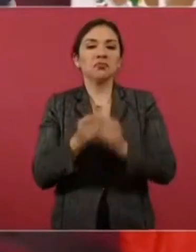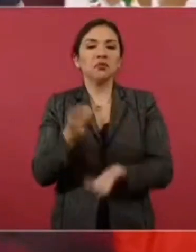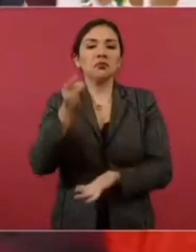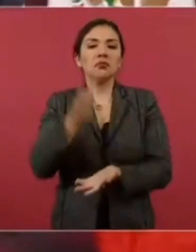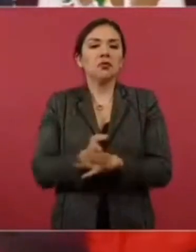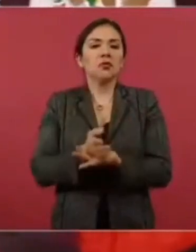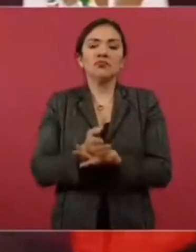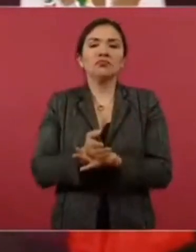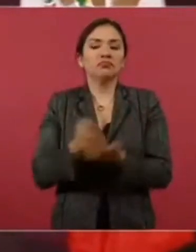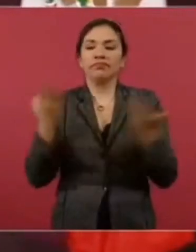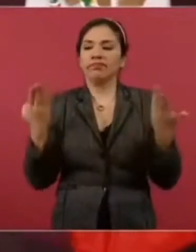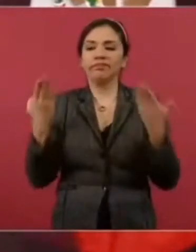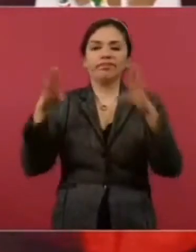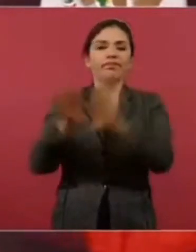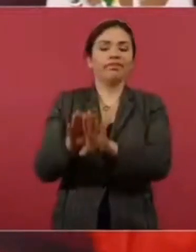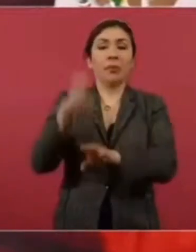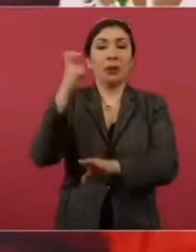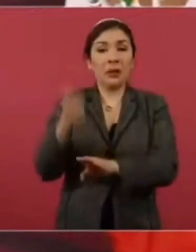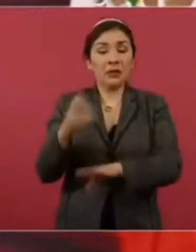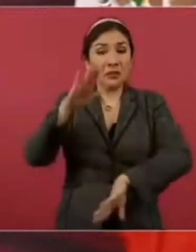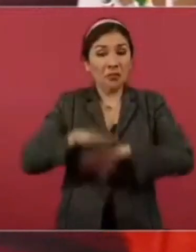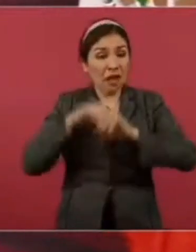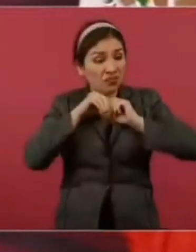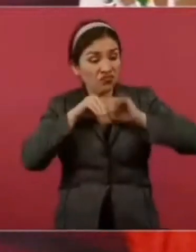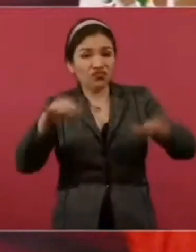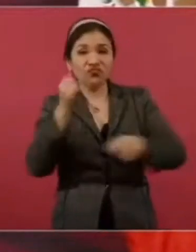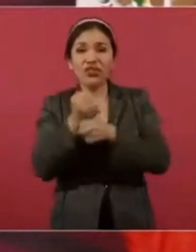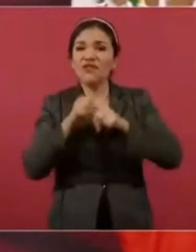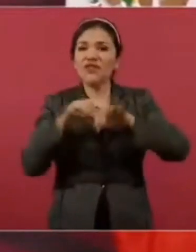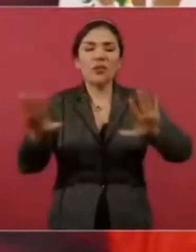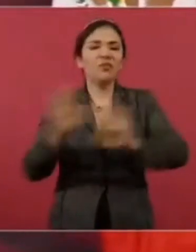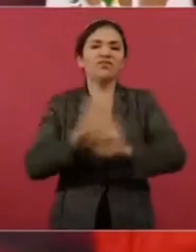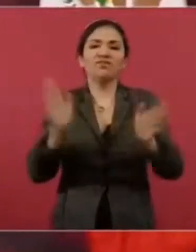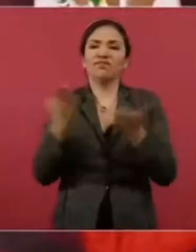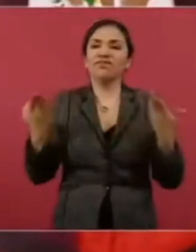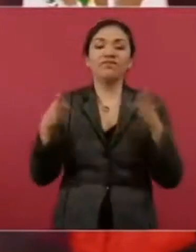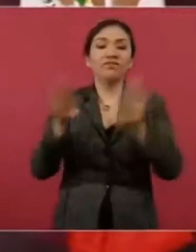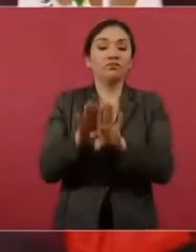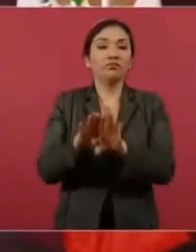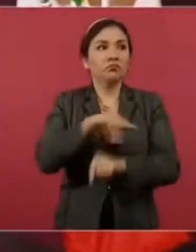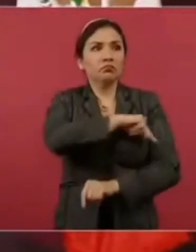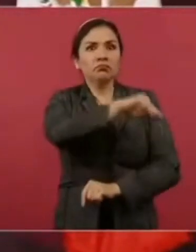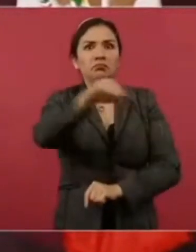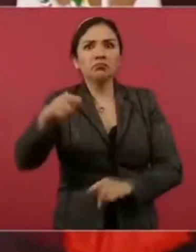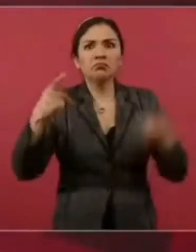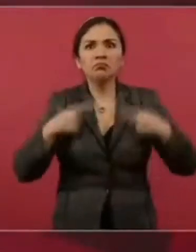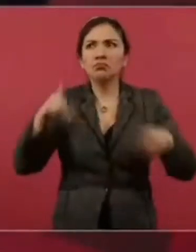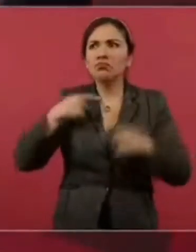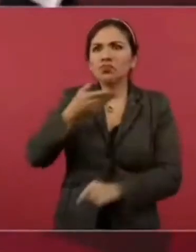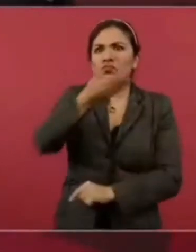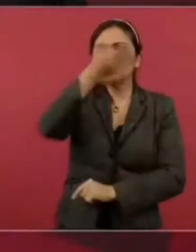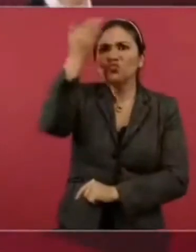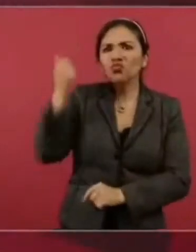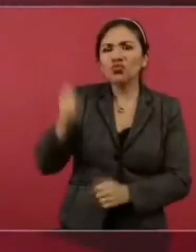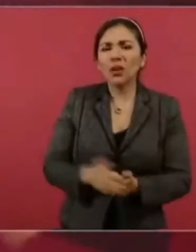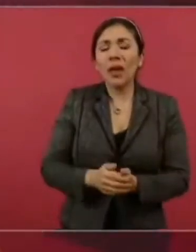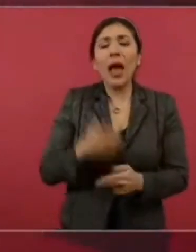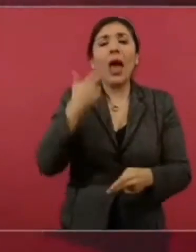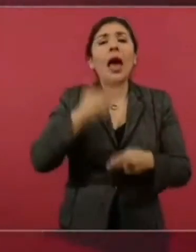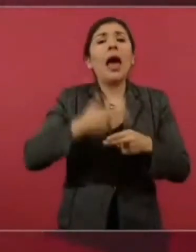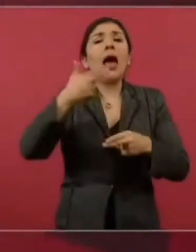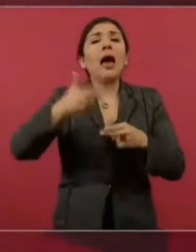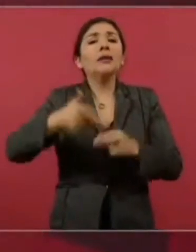cerró el caso no se sabía nada cuando es que se sabe